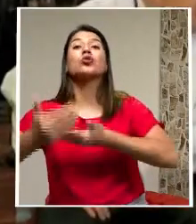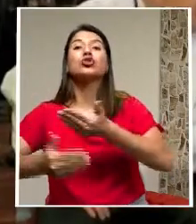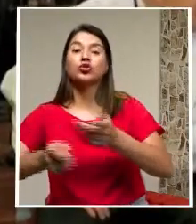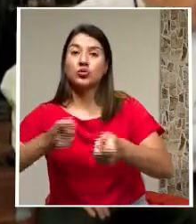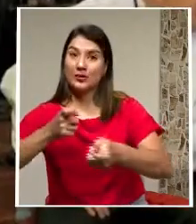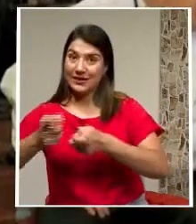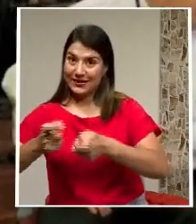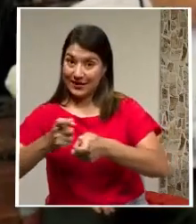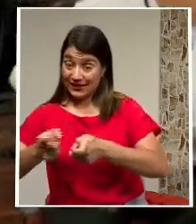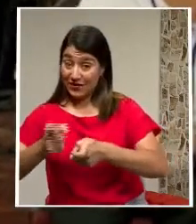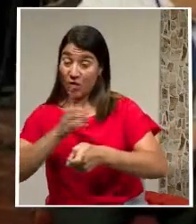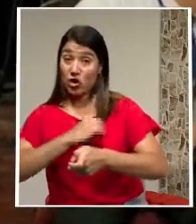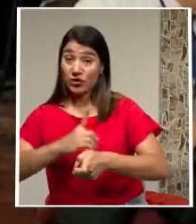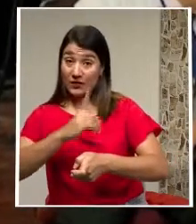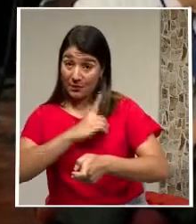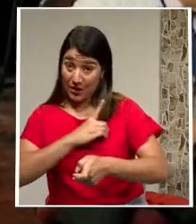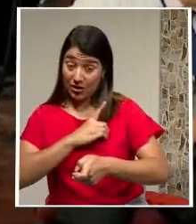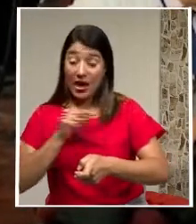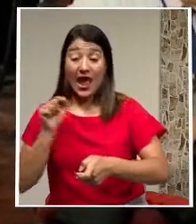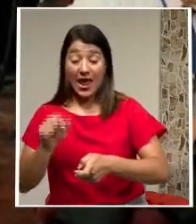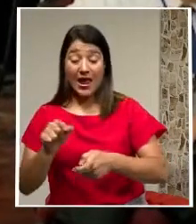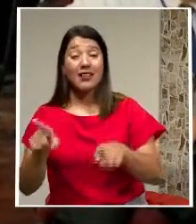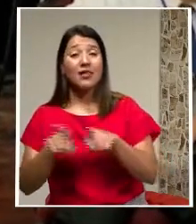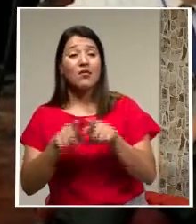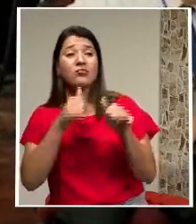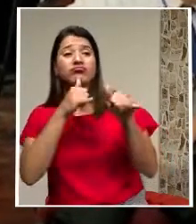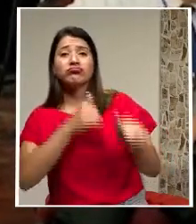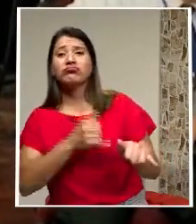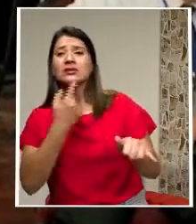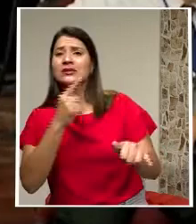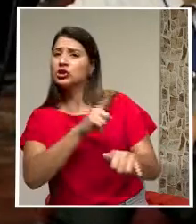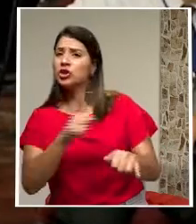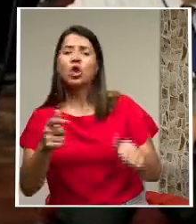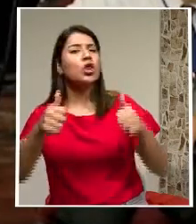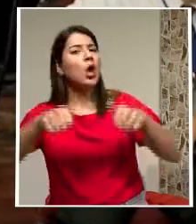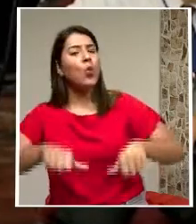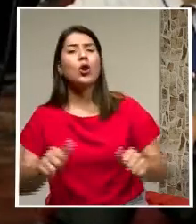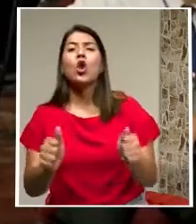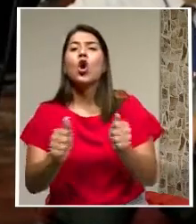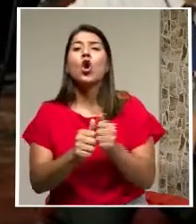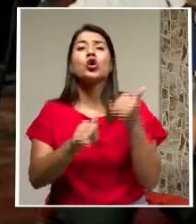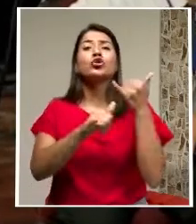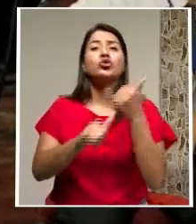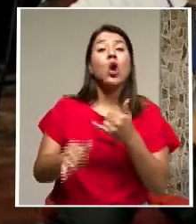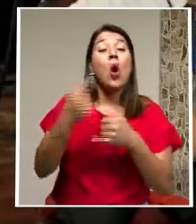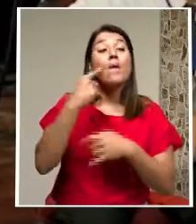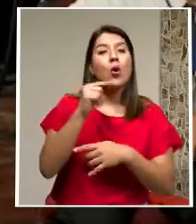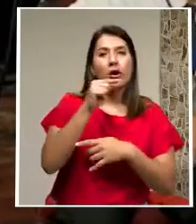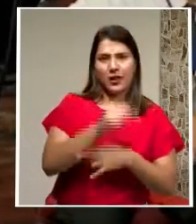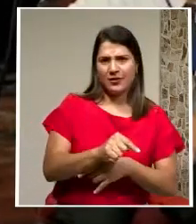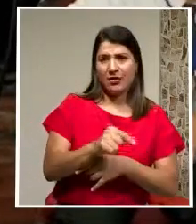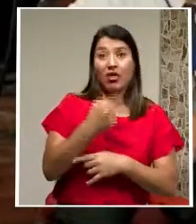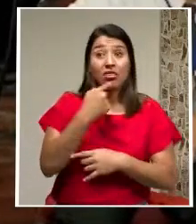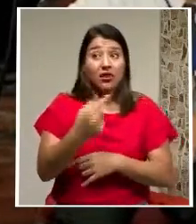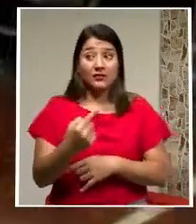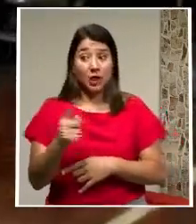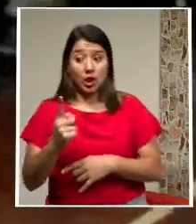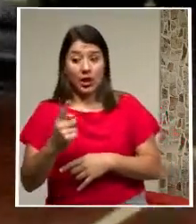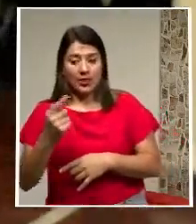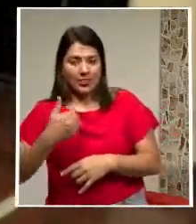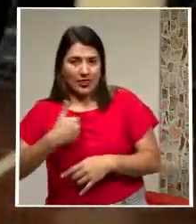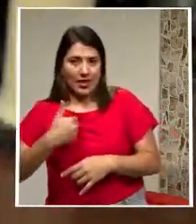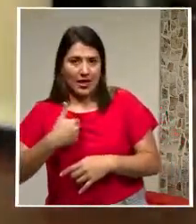de esto interpusieron un recurso de amparo para impugnar el procedimiento administrativo alegando violación a la libertad de expresión y del fuero